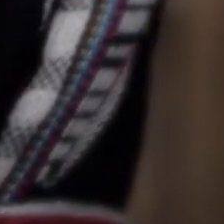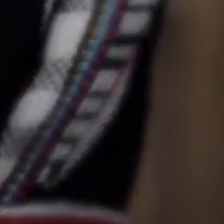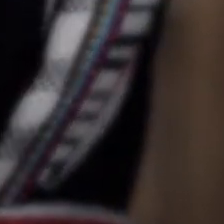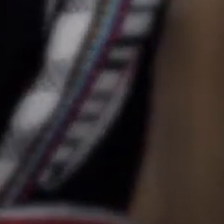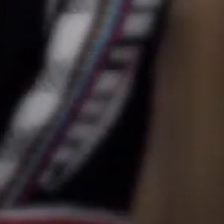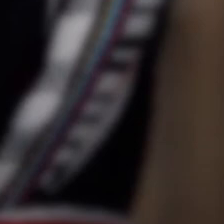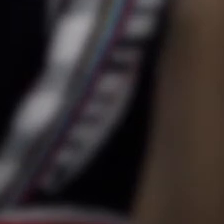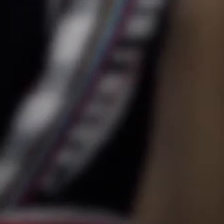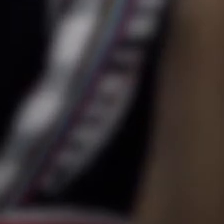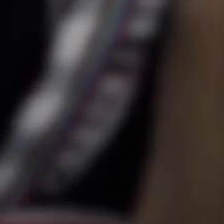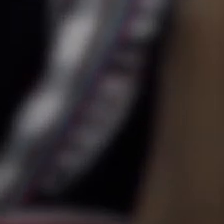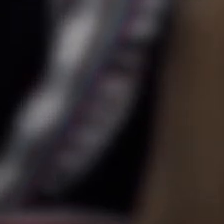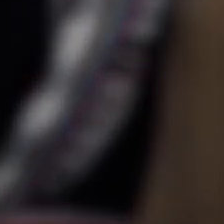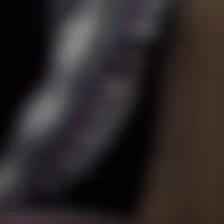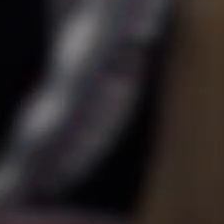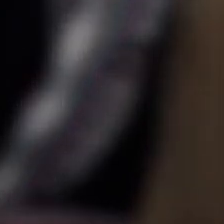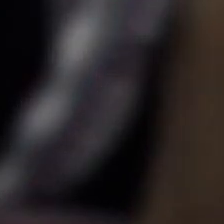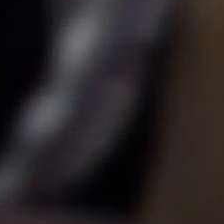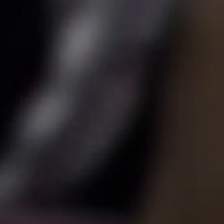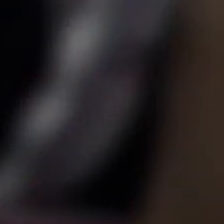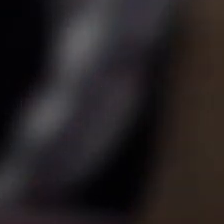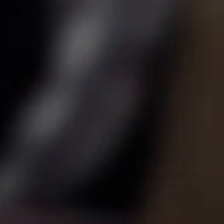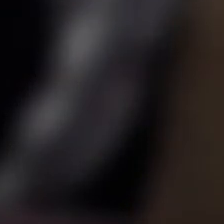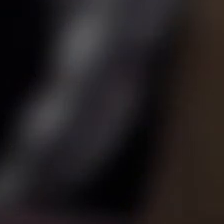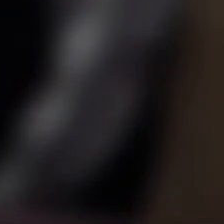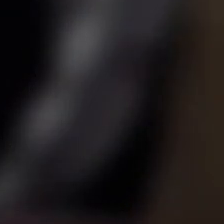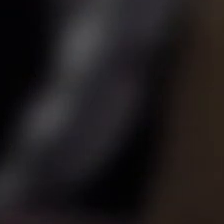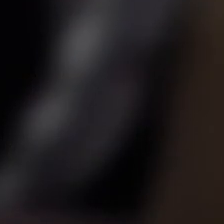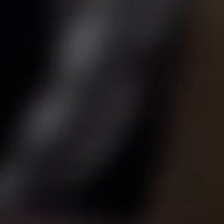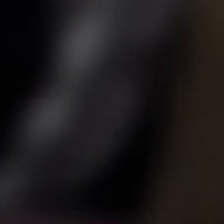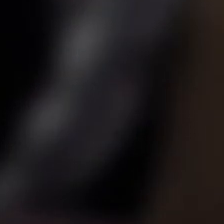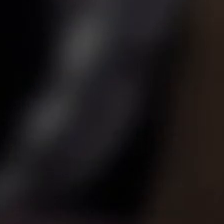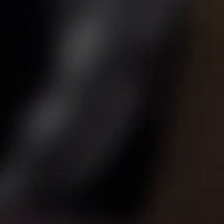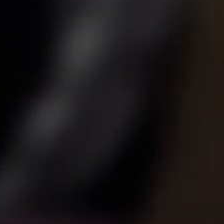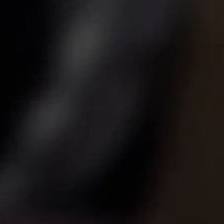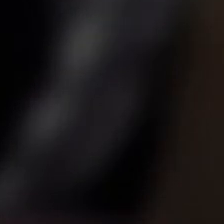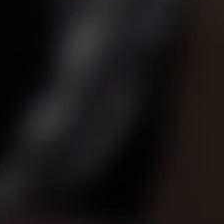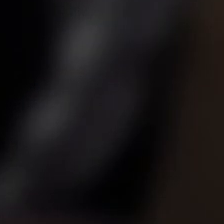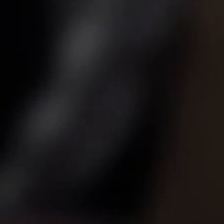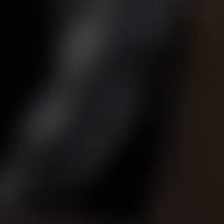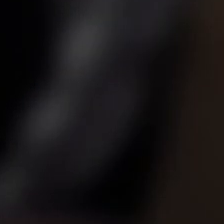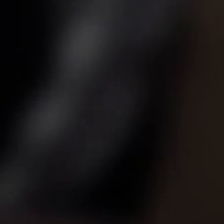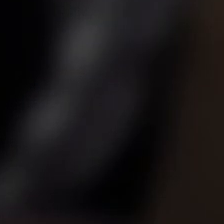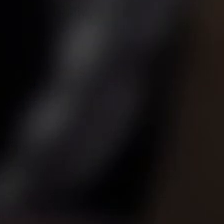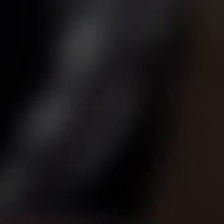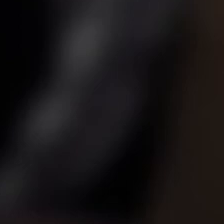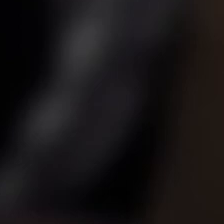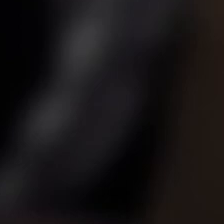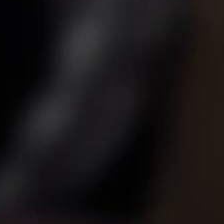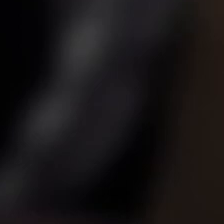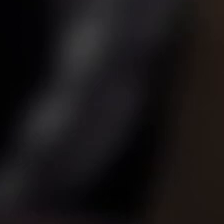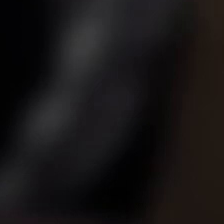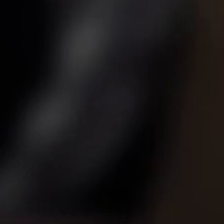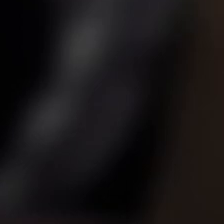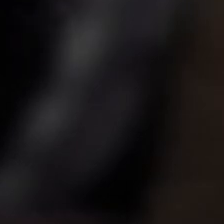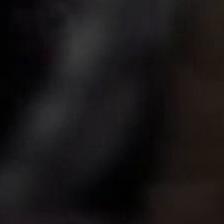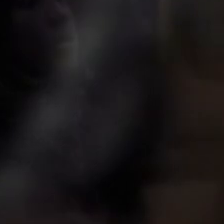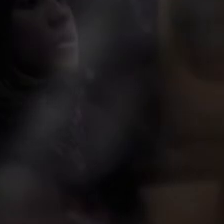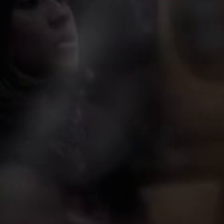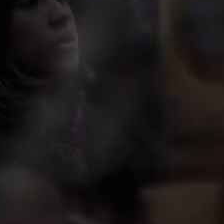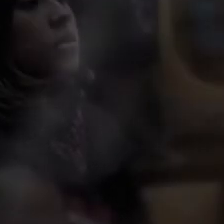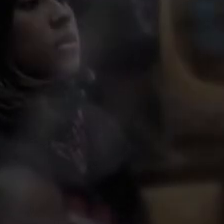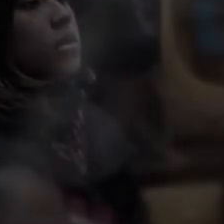importante, digamos, que la culpa que se les había delegado a ellas fuera esclarecida, ¿verdad?